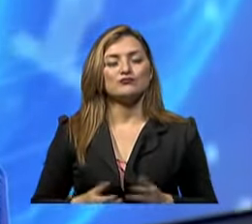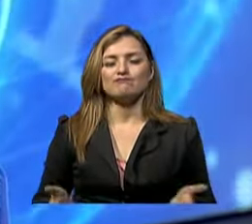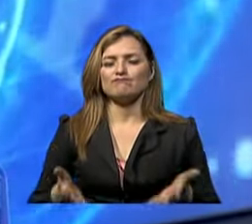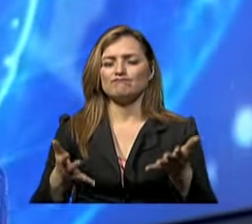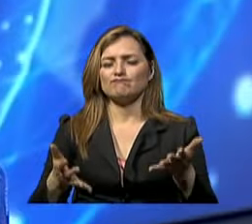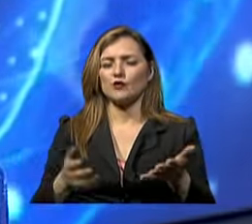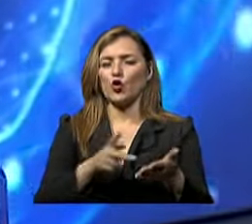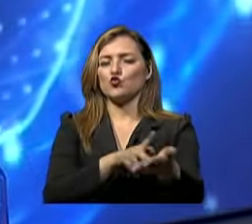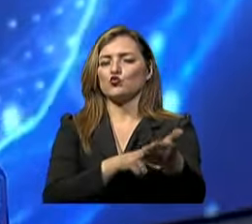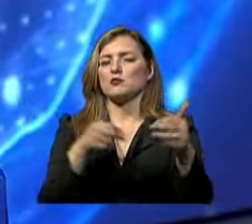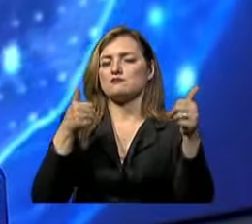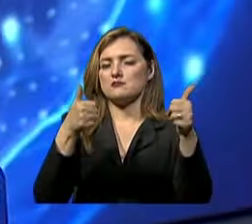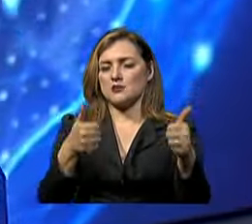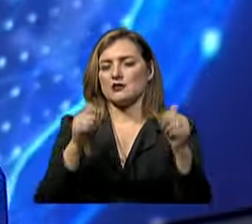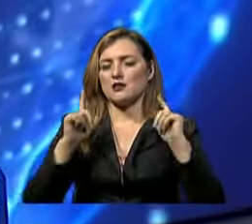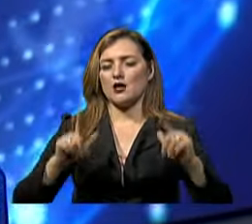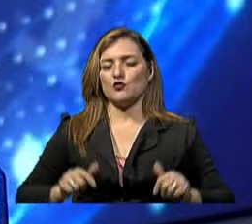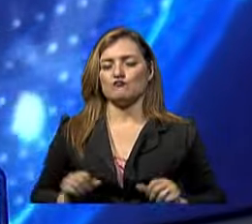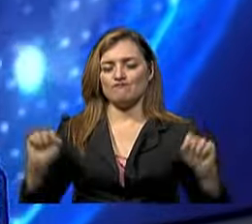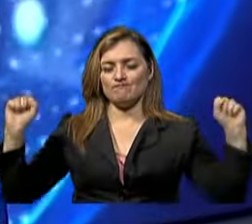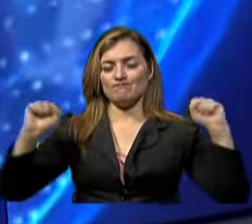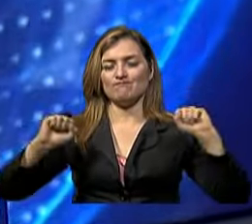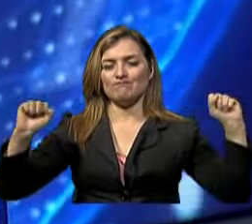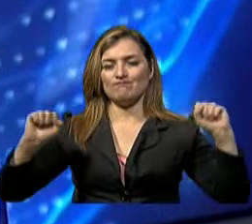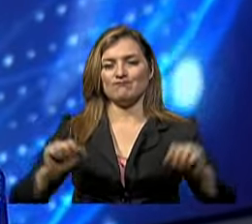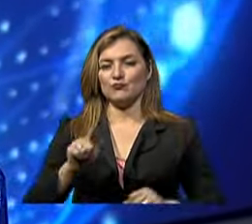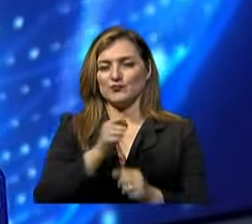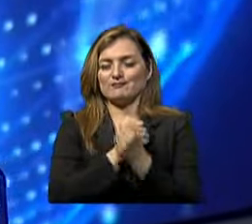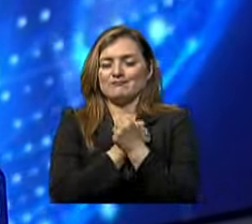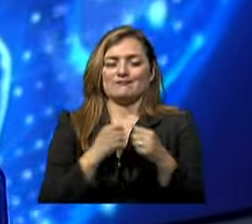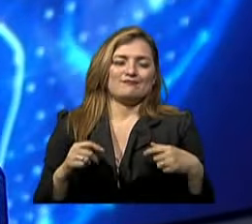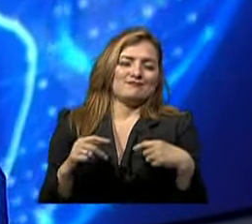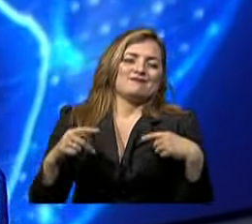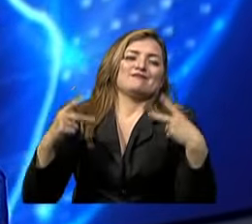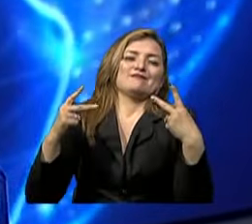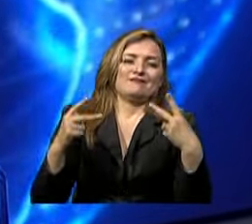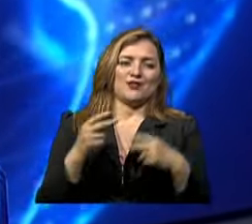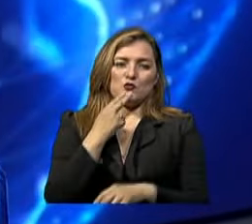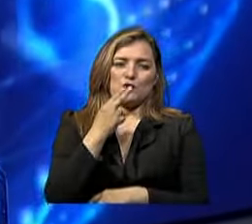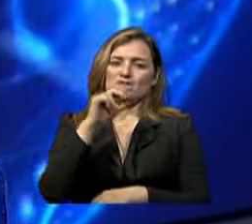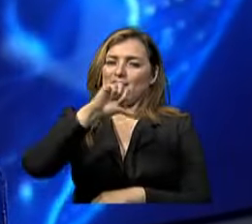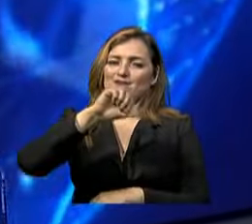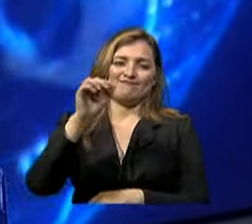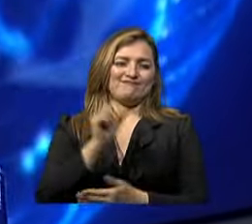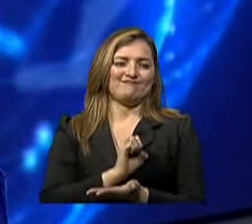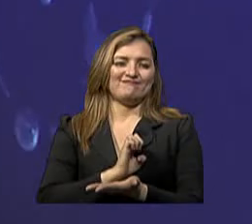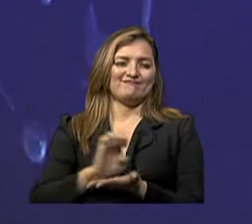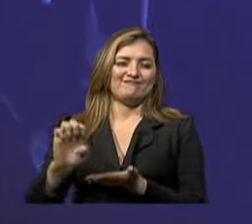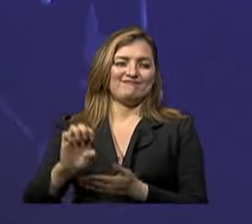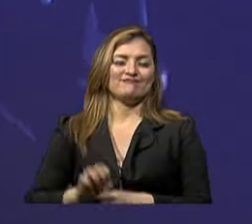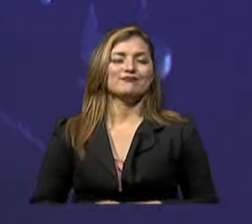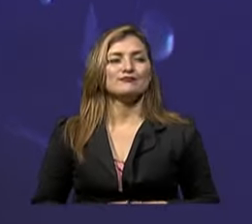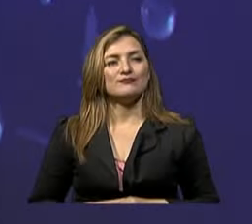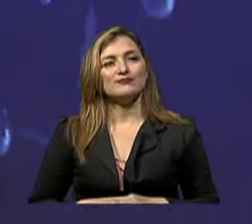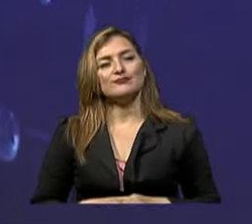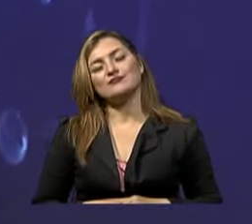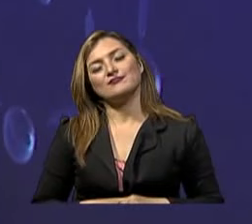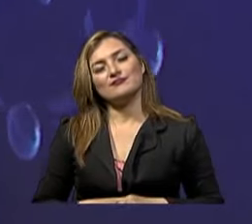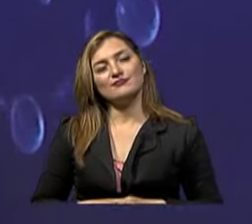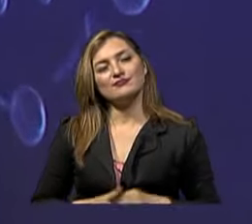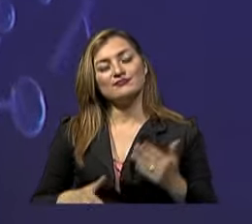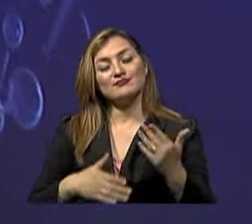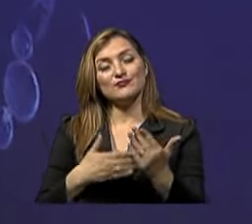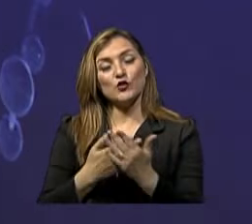hábitos La buena salud El ejercicio Lo queremos A usted Vivo Y obviamente Sin malos hábitos Michelle Todos